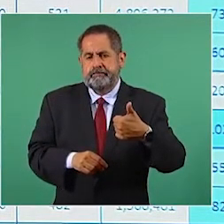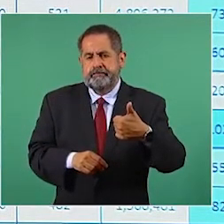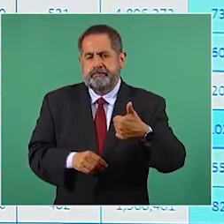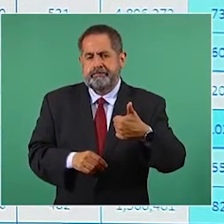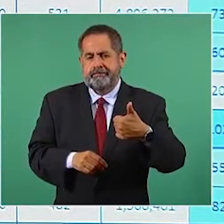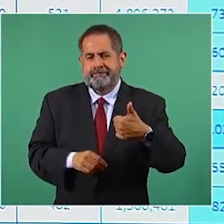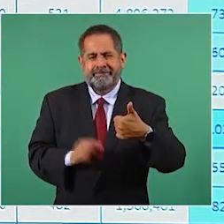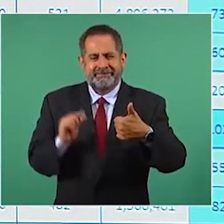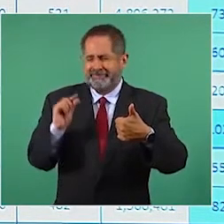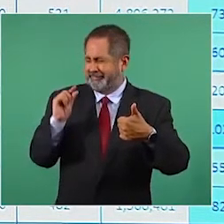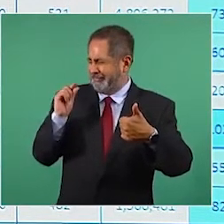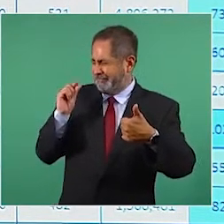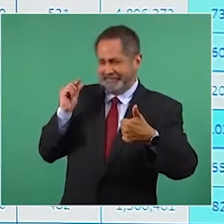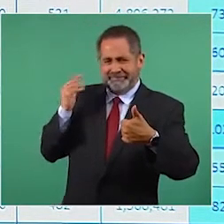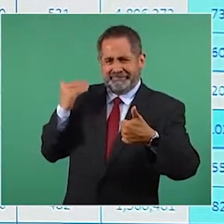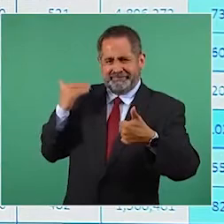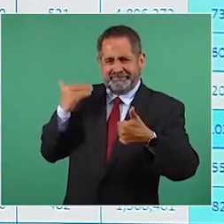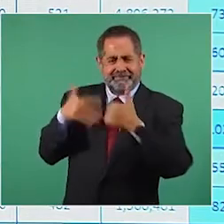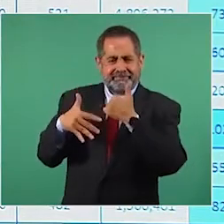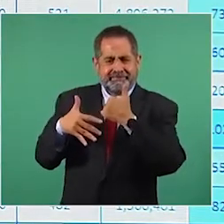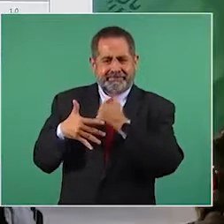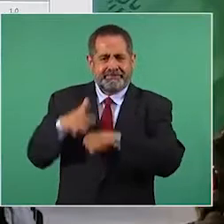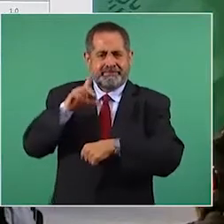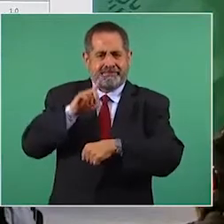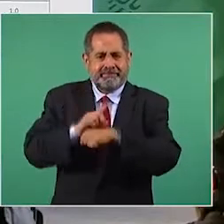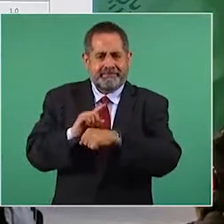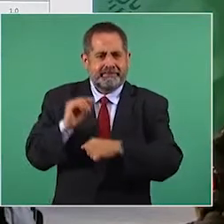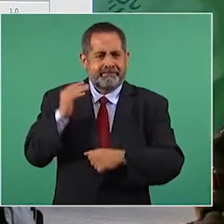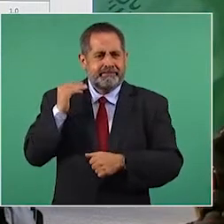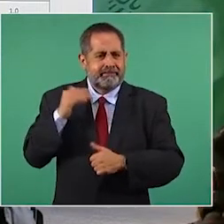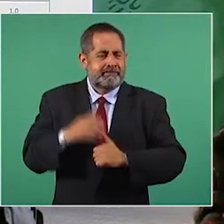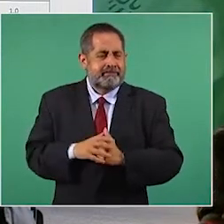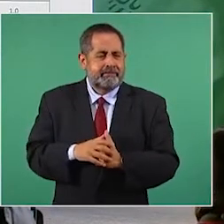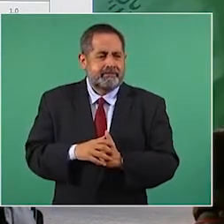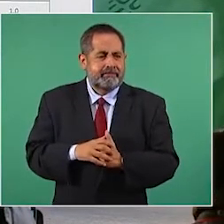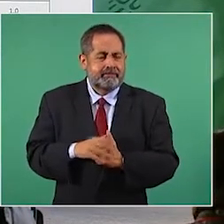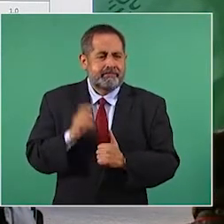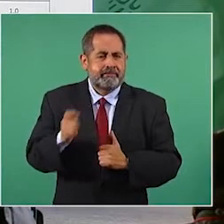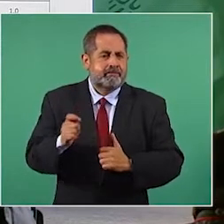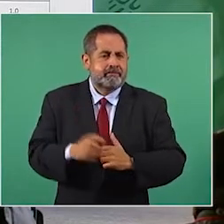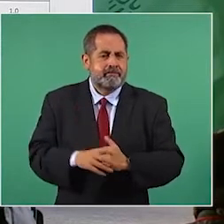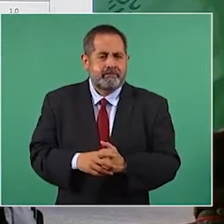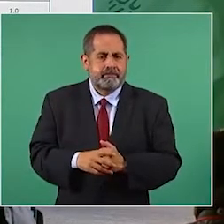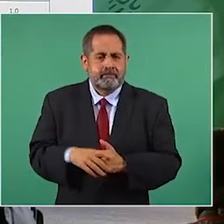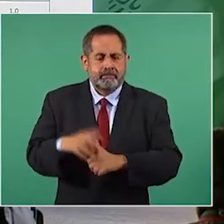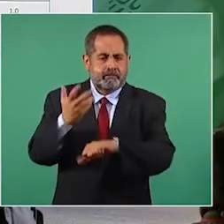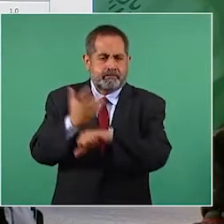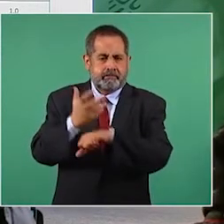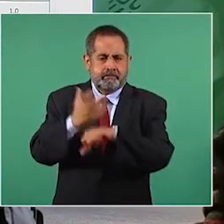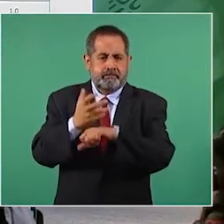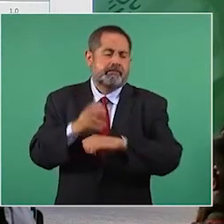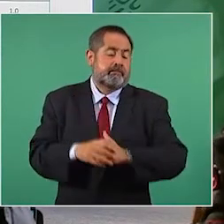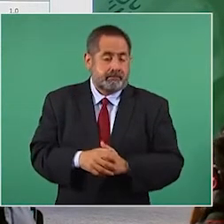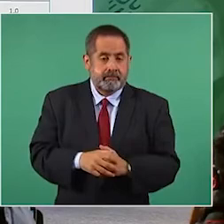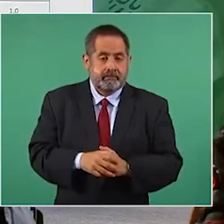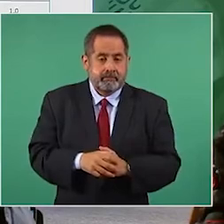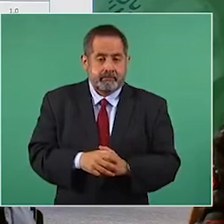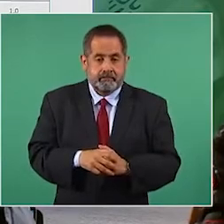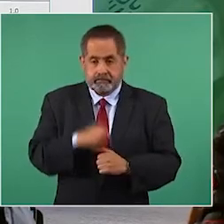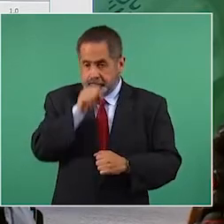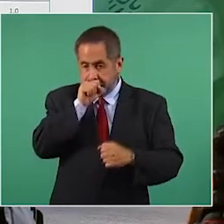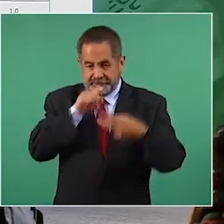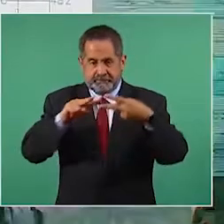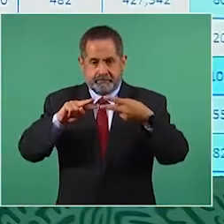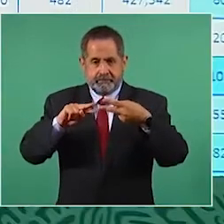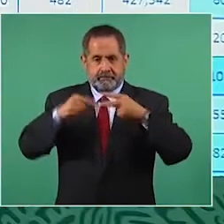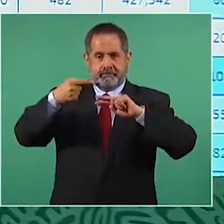Hace apenas 15 días Estados Unidos dejó